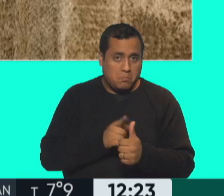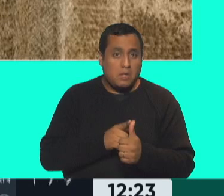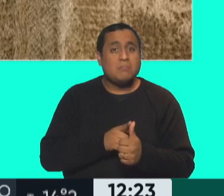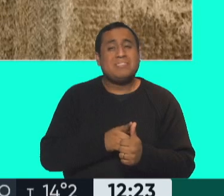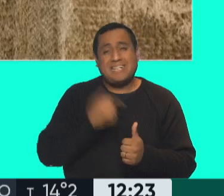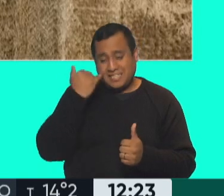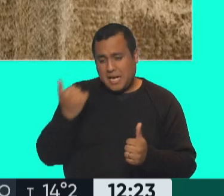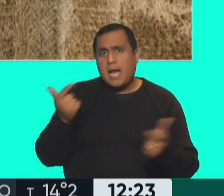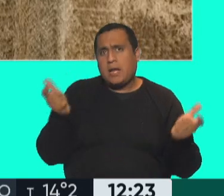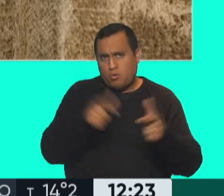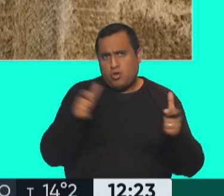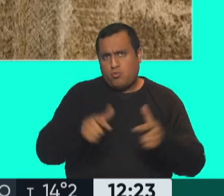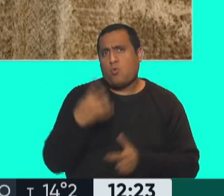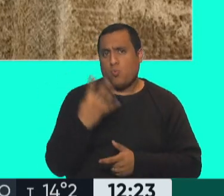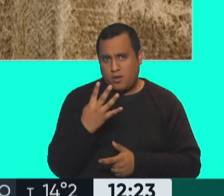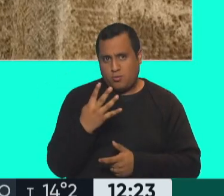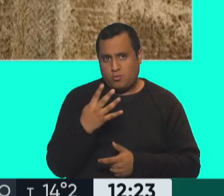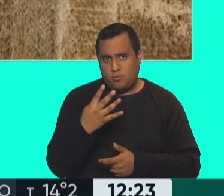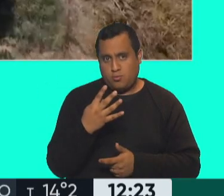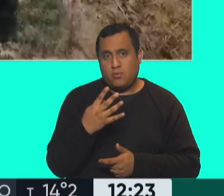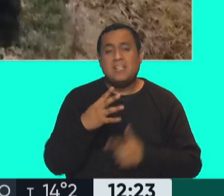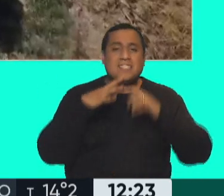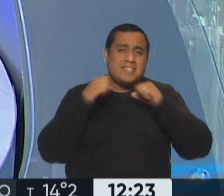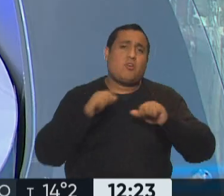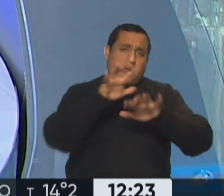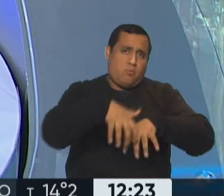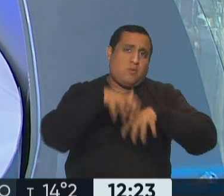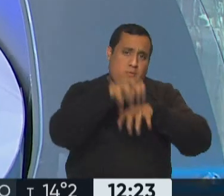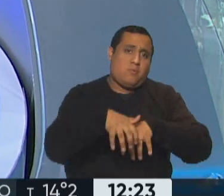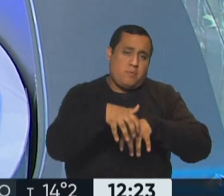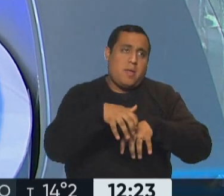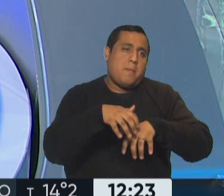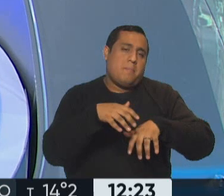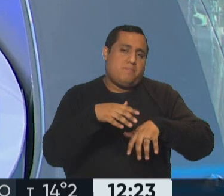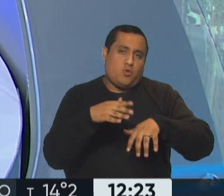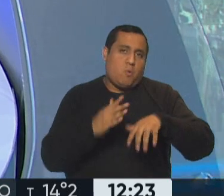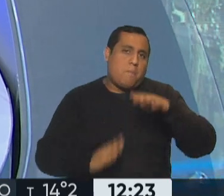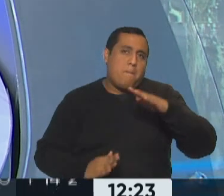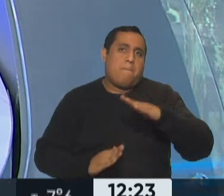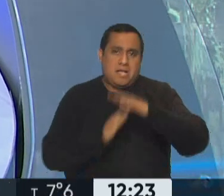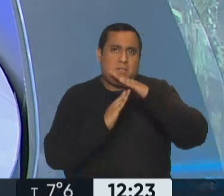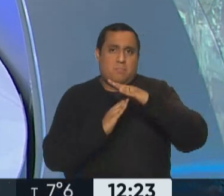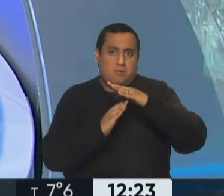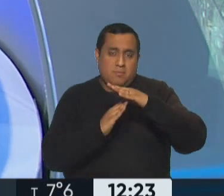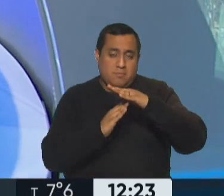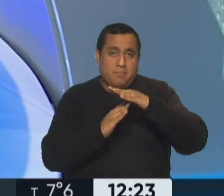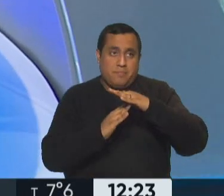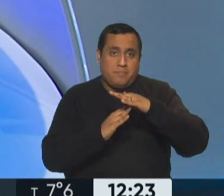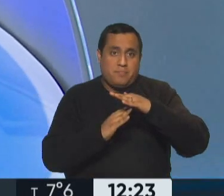a esta altura cuatro reuniones con el Secretario de Agricultura, que hoy es la máxima autoridad en la materia,